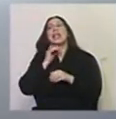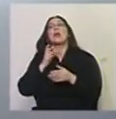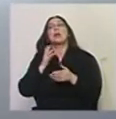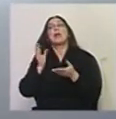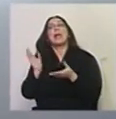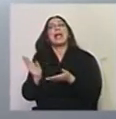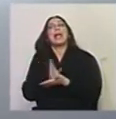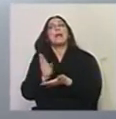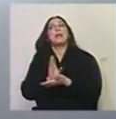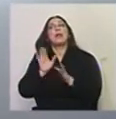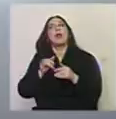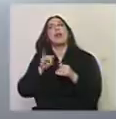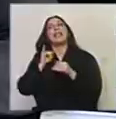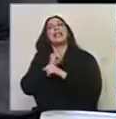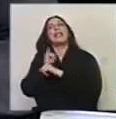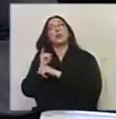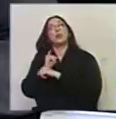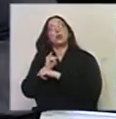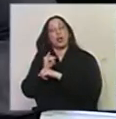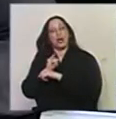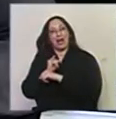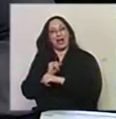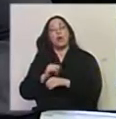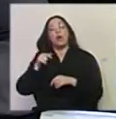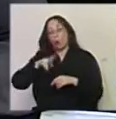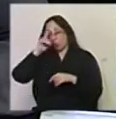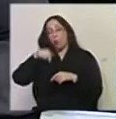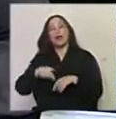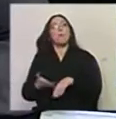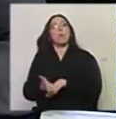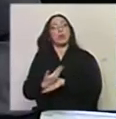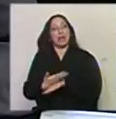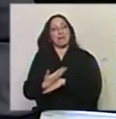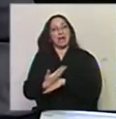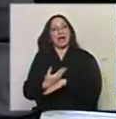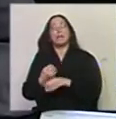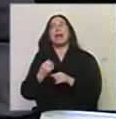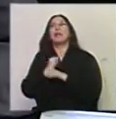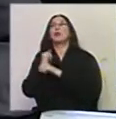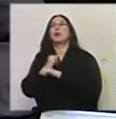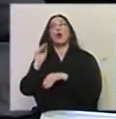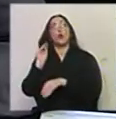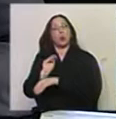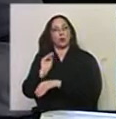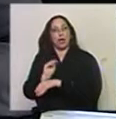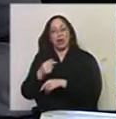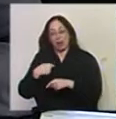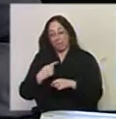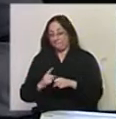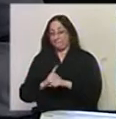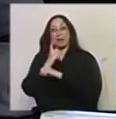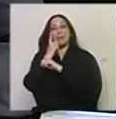porque si uno mira la historia de Uruguay, Uruguay ha sido un país muy temprano para generar institucionalidad cultural. De hecho, nuestra primera